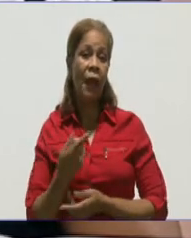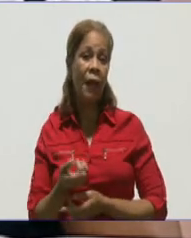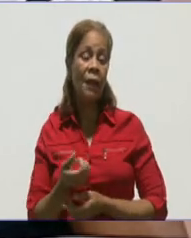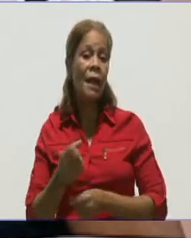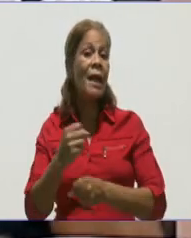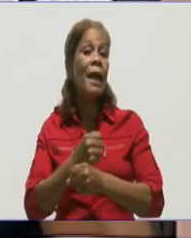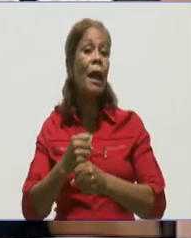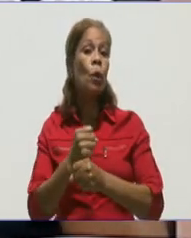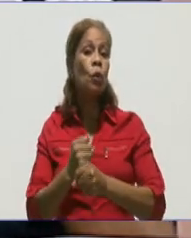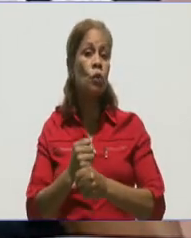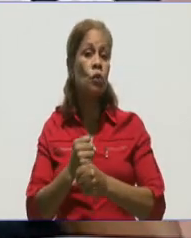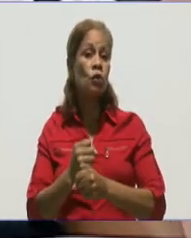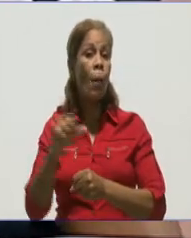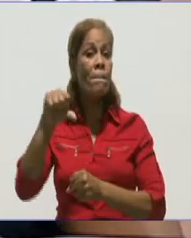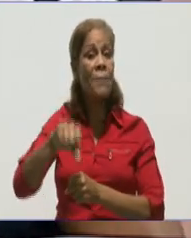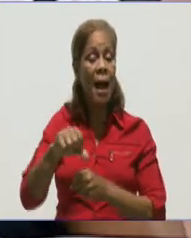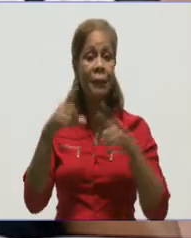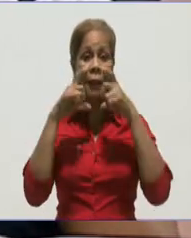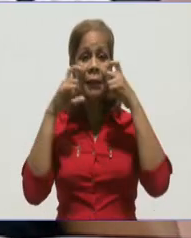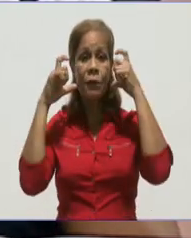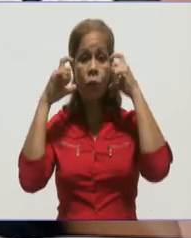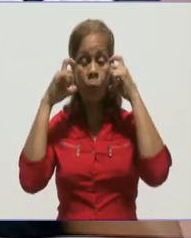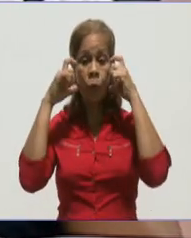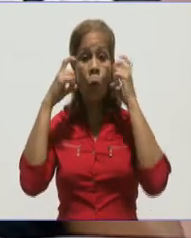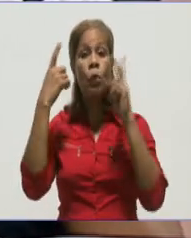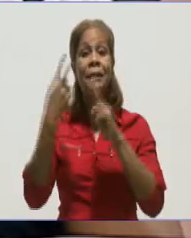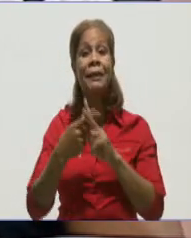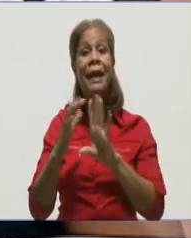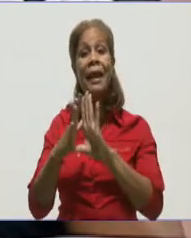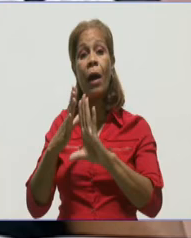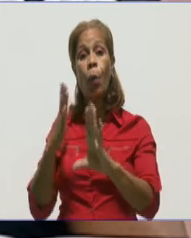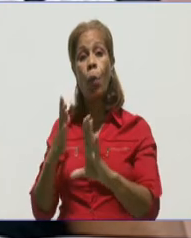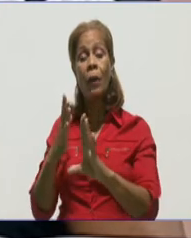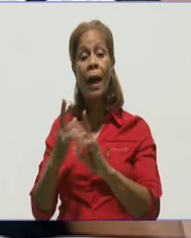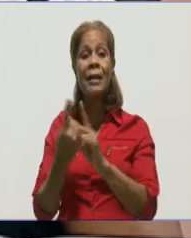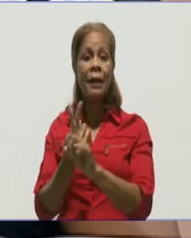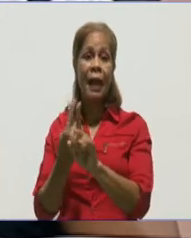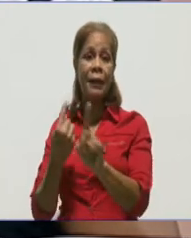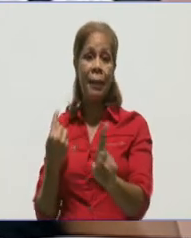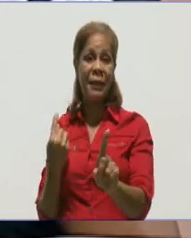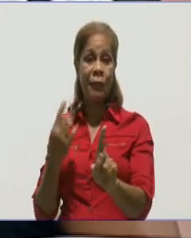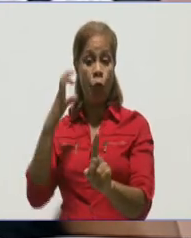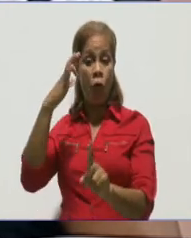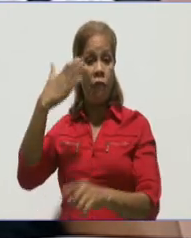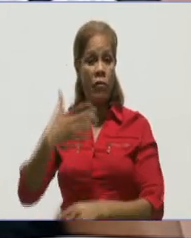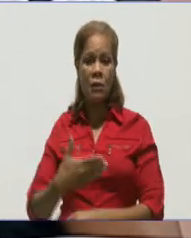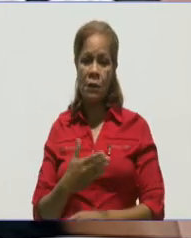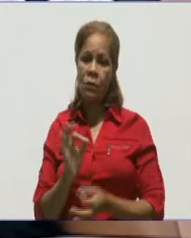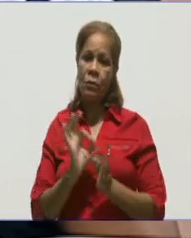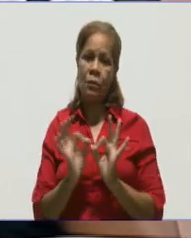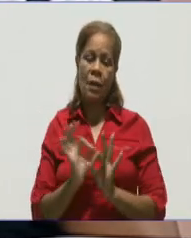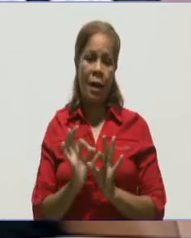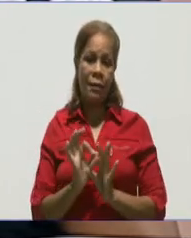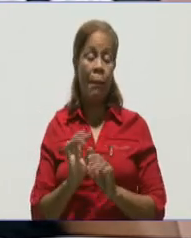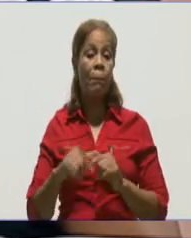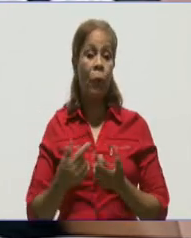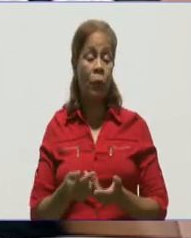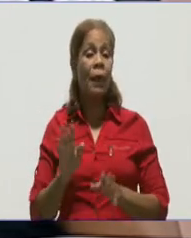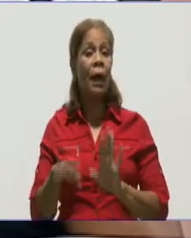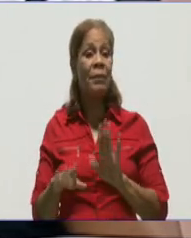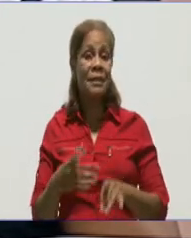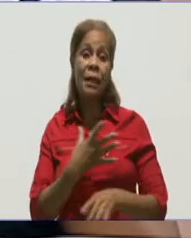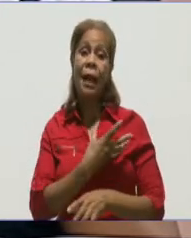y el distanciamiento social. Y decía la palabra lastimosamente porque hay algo muy sensible como los niños.